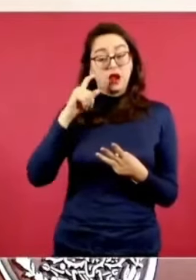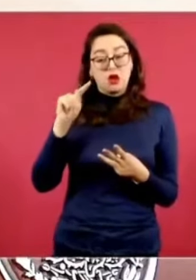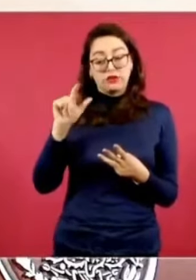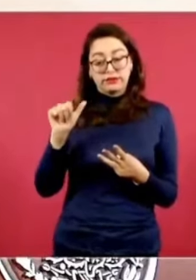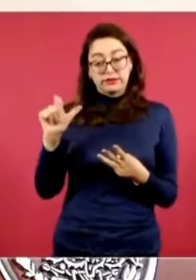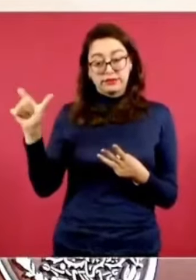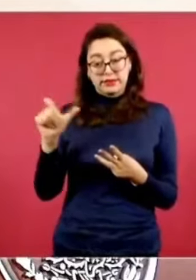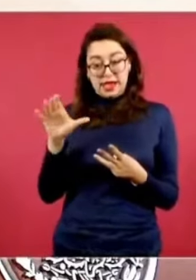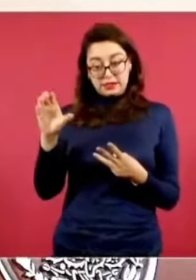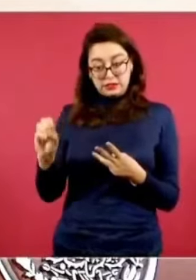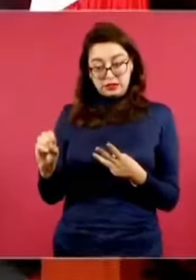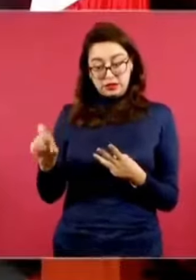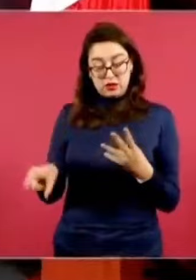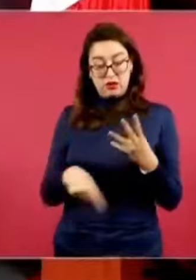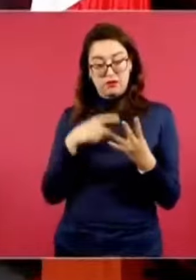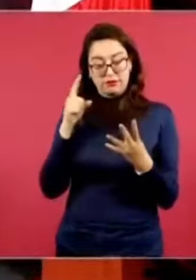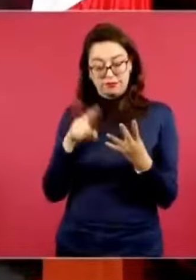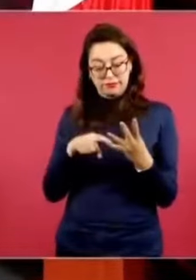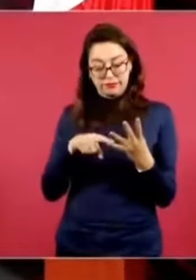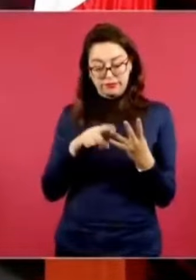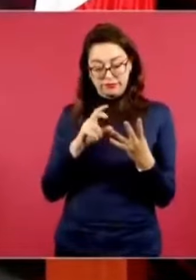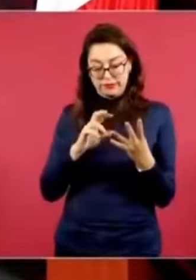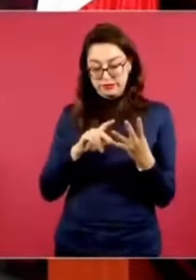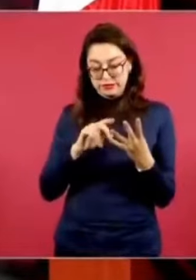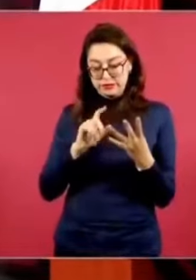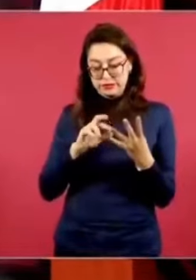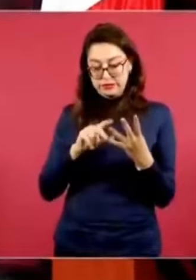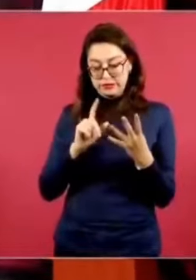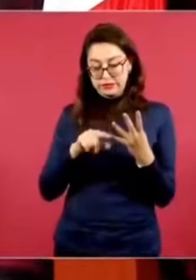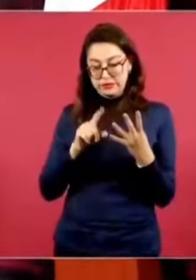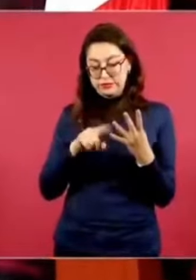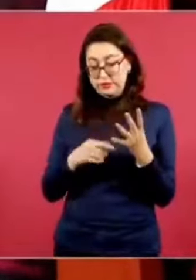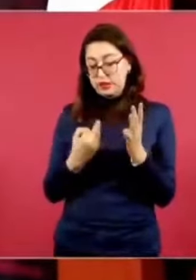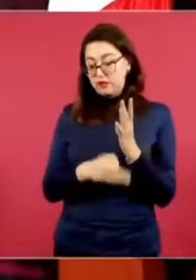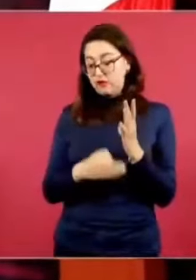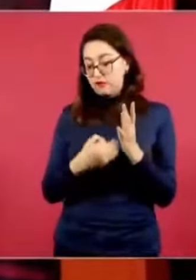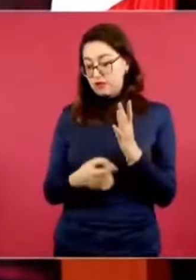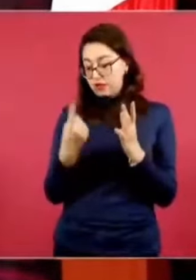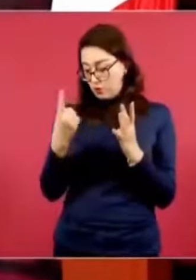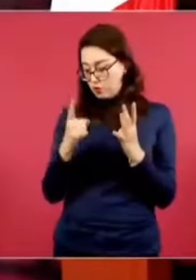me falta uno.